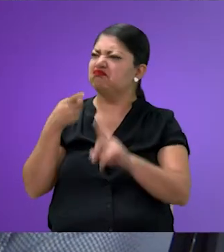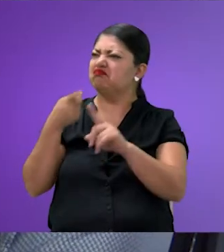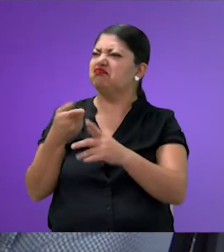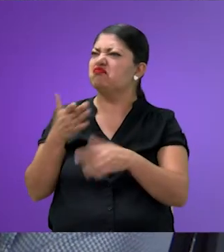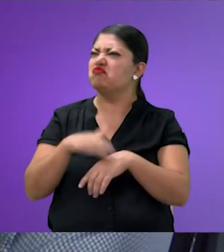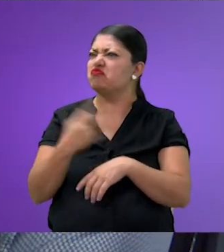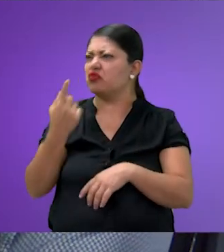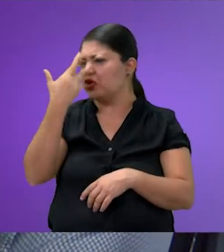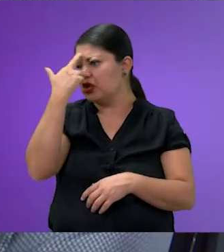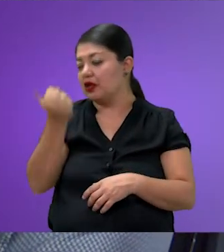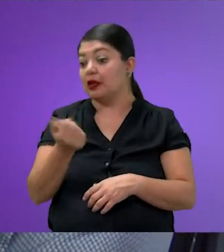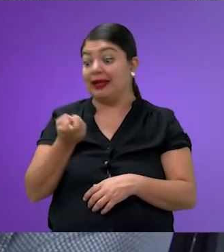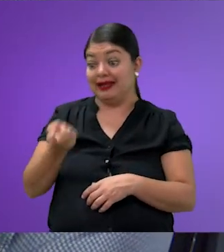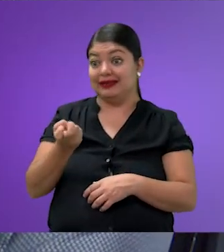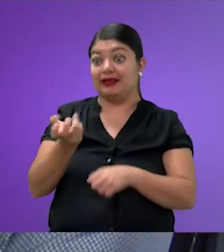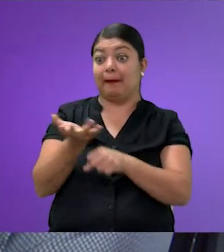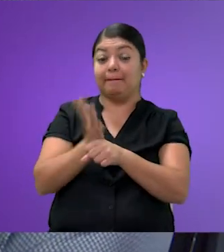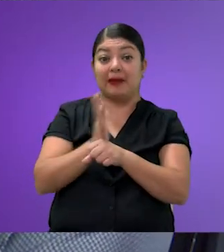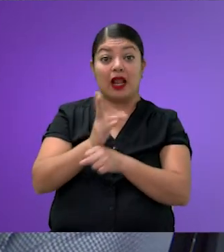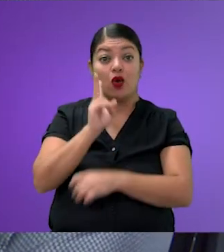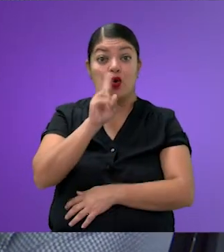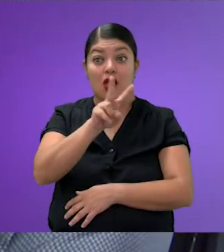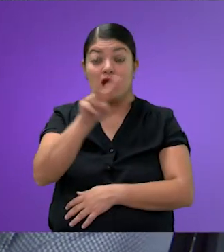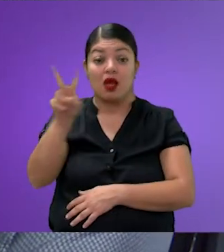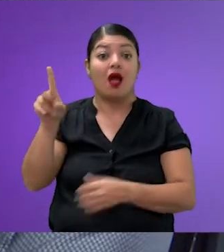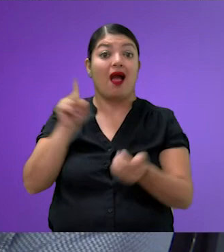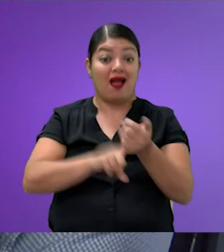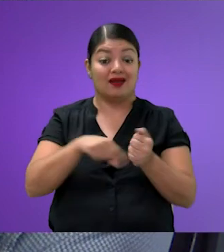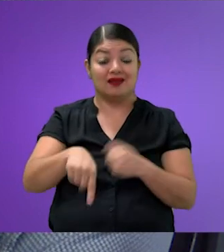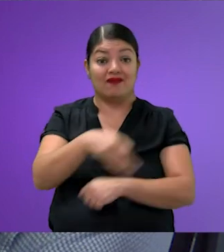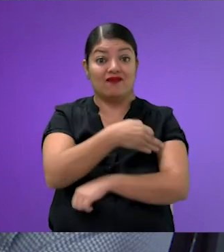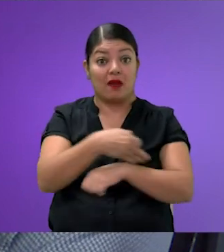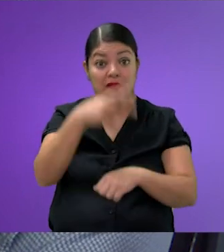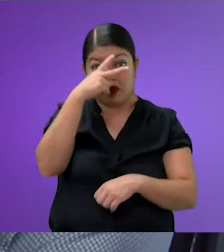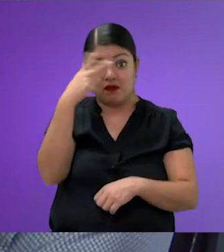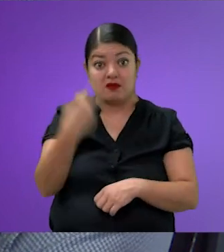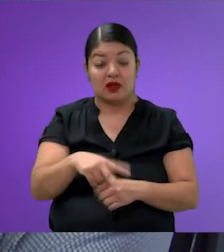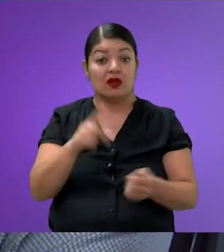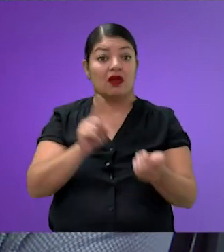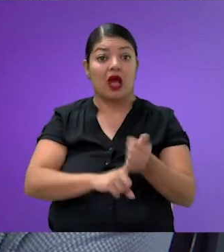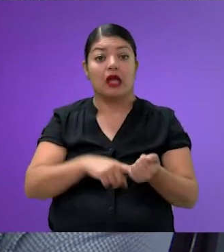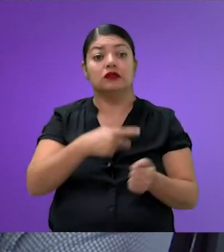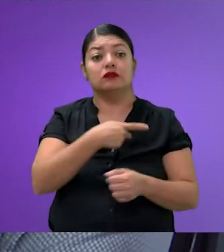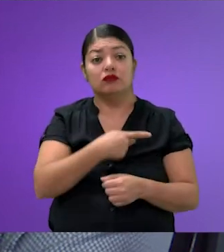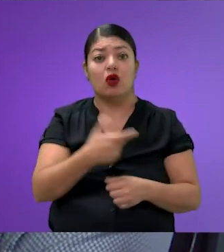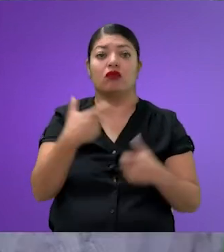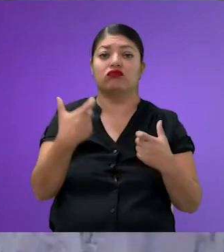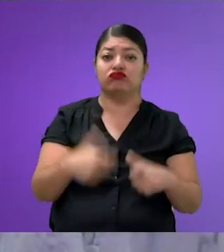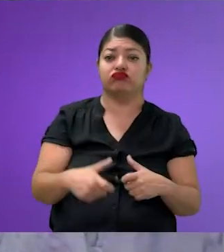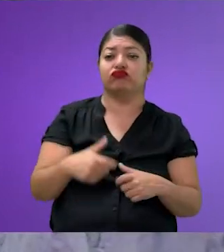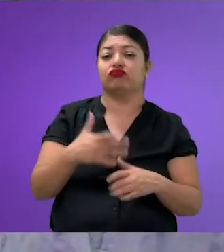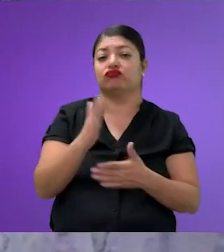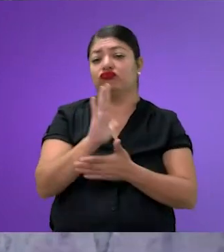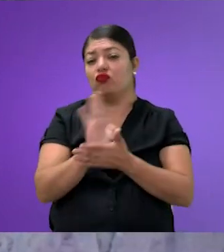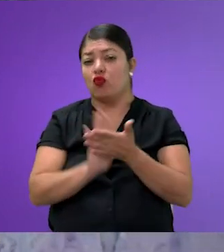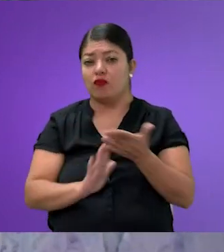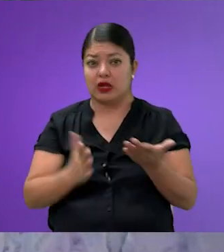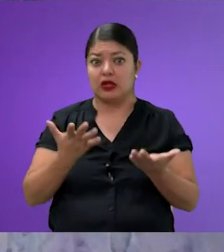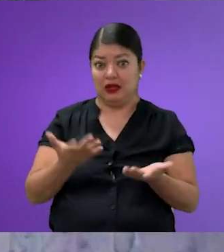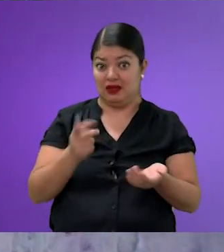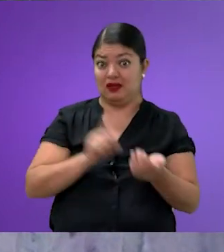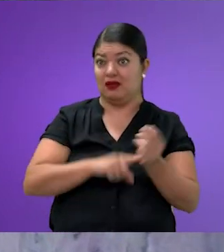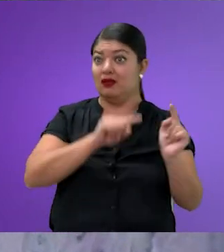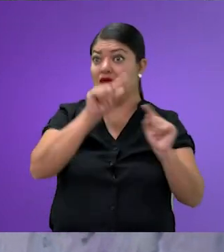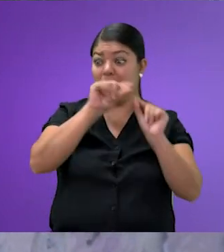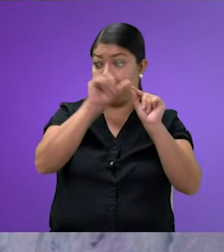vemos en las películas es una realidad que se refleja en las familias mexicanas de todos los estratos sociales y en cualquier rincón del país. Y te voy a decir que